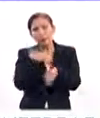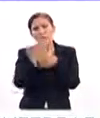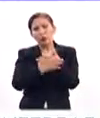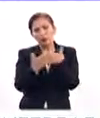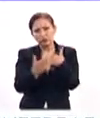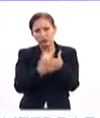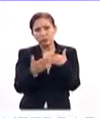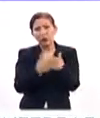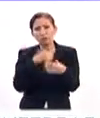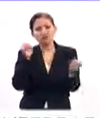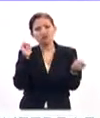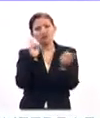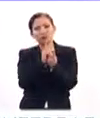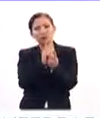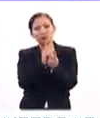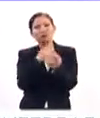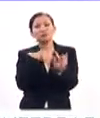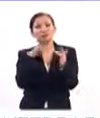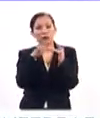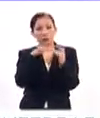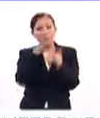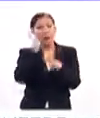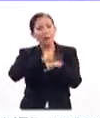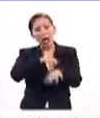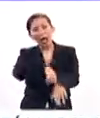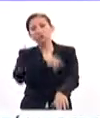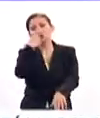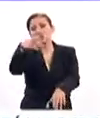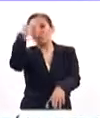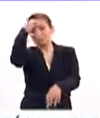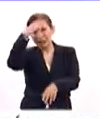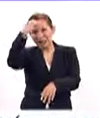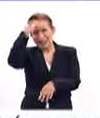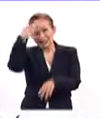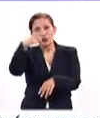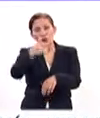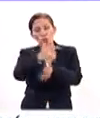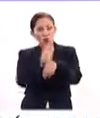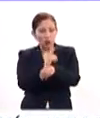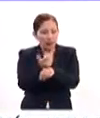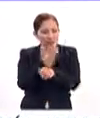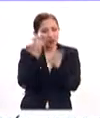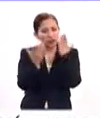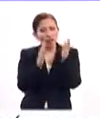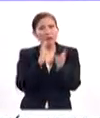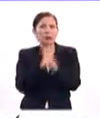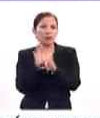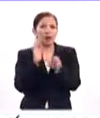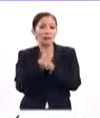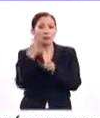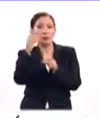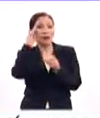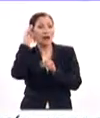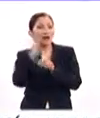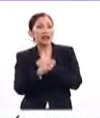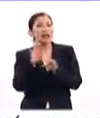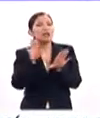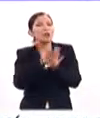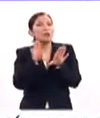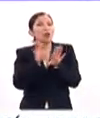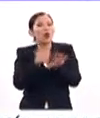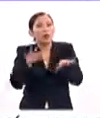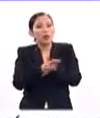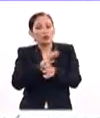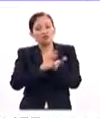próximamente nos volvamos a poner en contacto para que ahora sí nos cuentes de tu experiencia, de tu carrera, de, bueno, de tu maestría, y de cómo